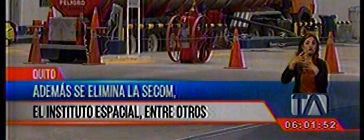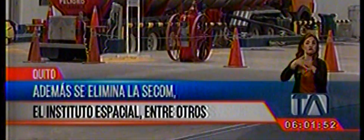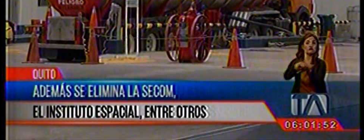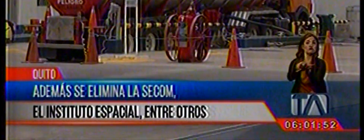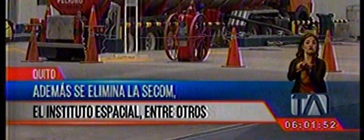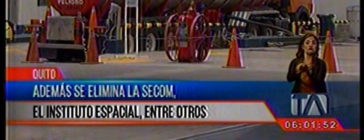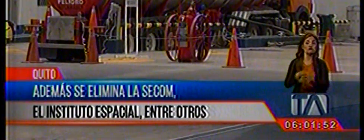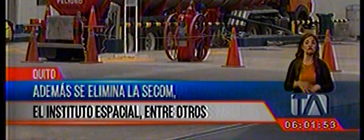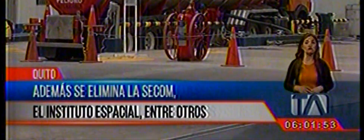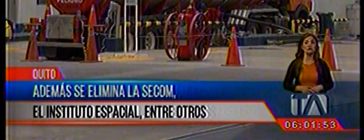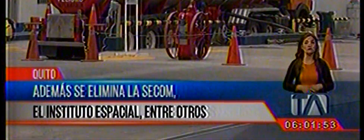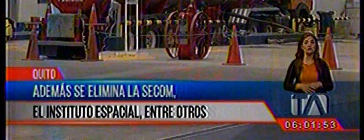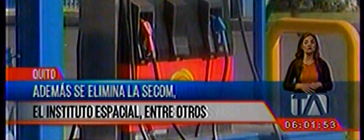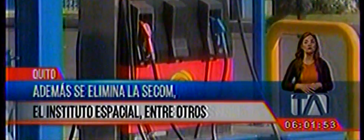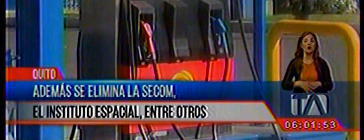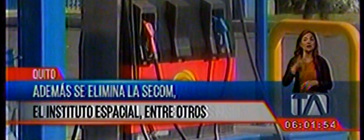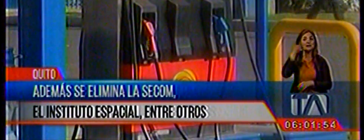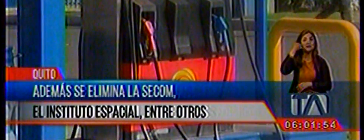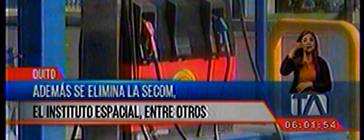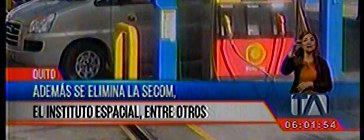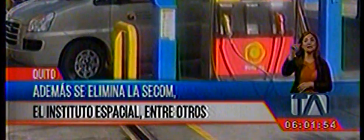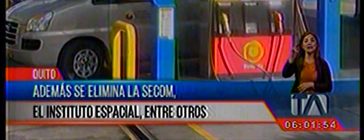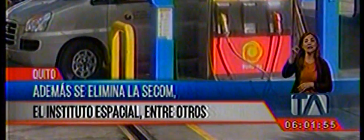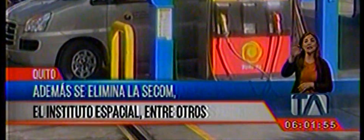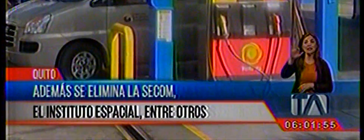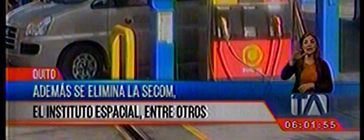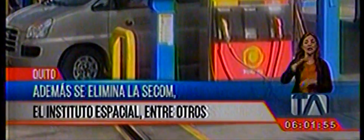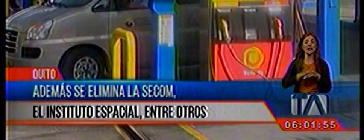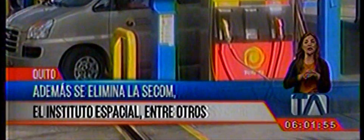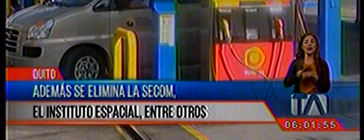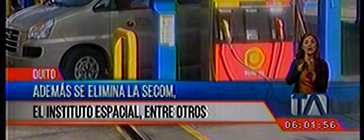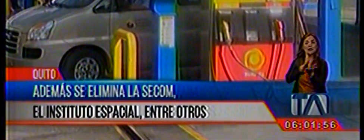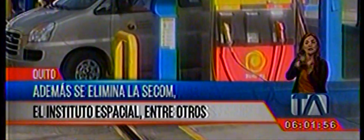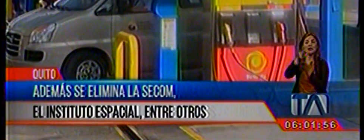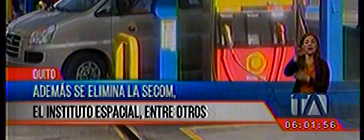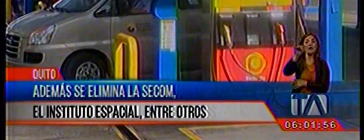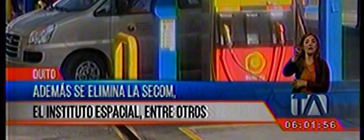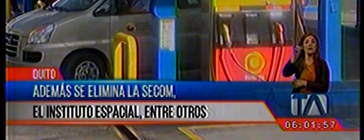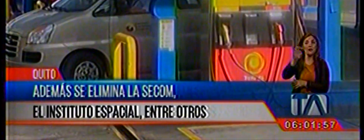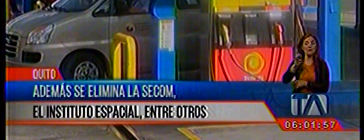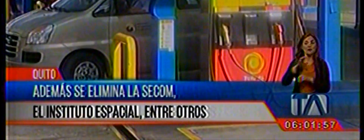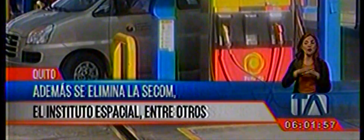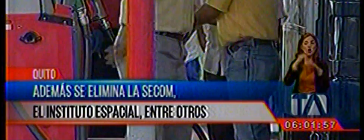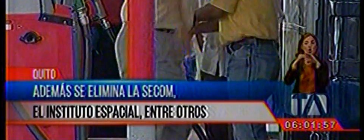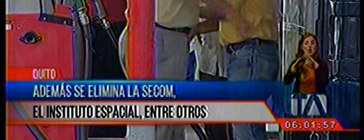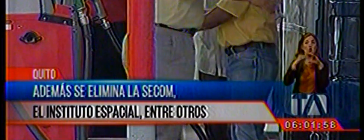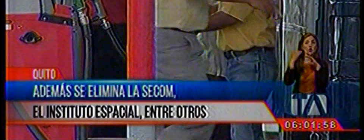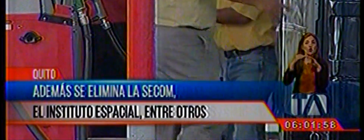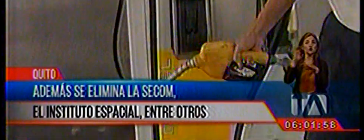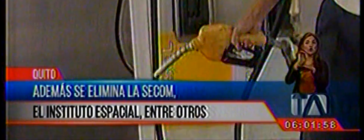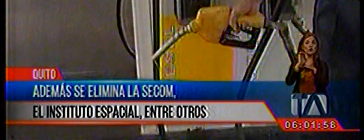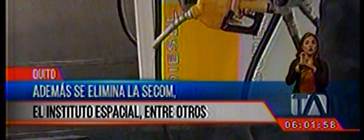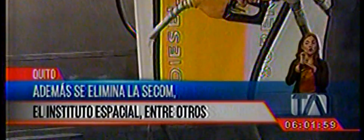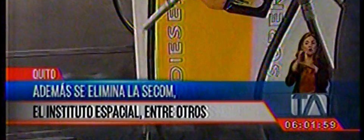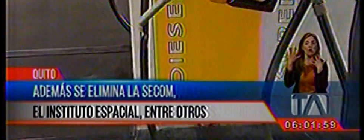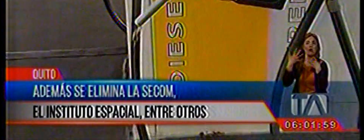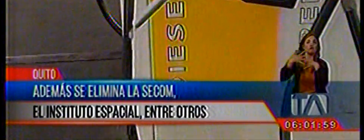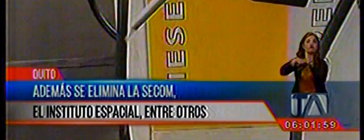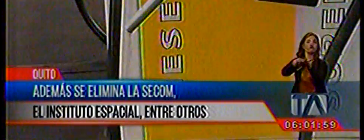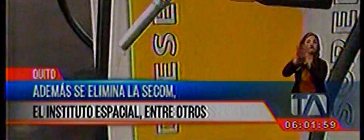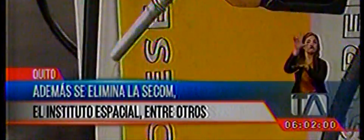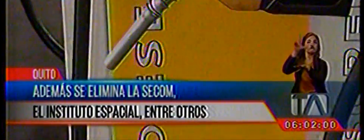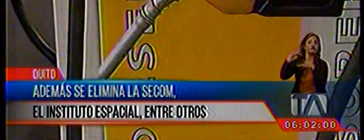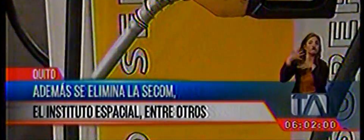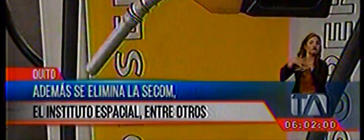otra parte, CNT, TAME y Correos del Ecuador se optimizarán o fusionarán. De acuerdo al primer mandatario, estas